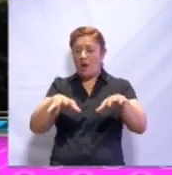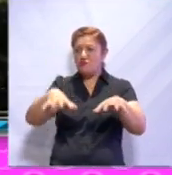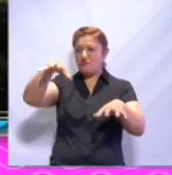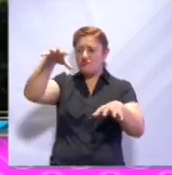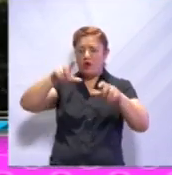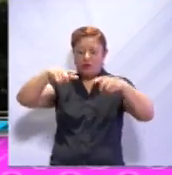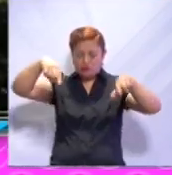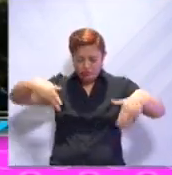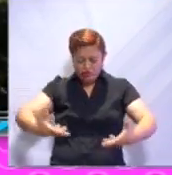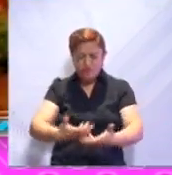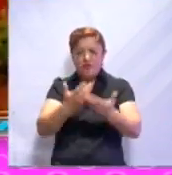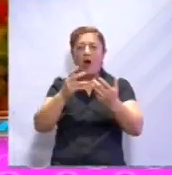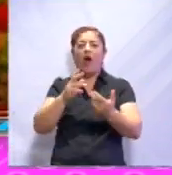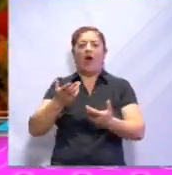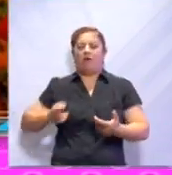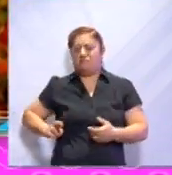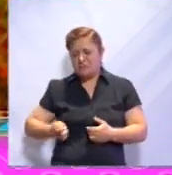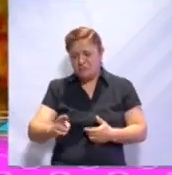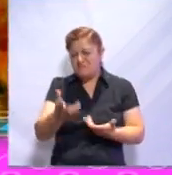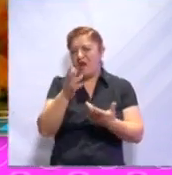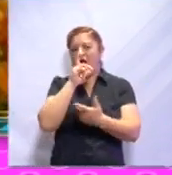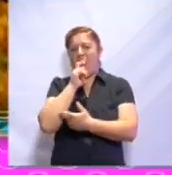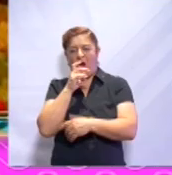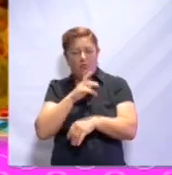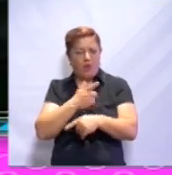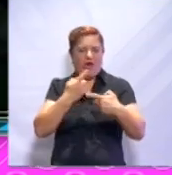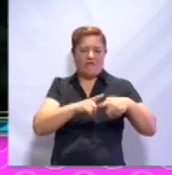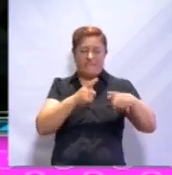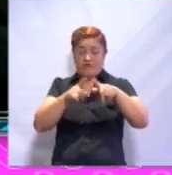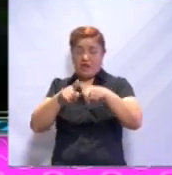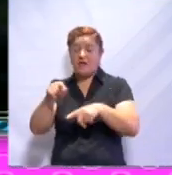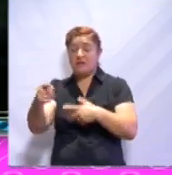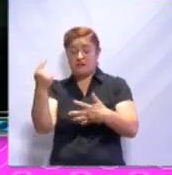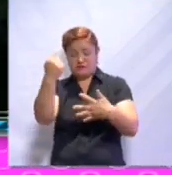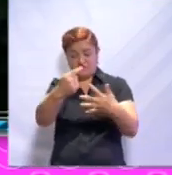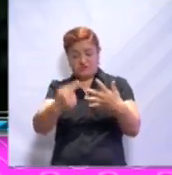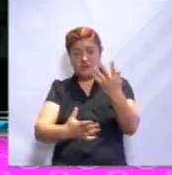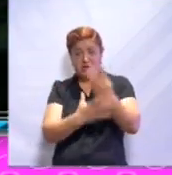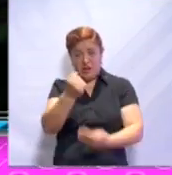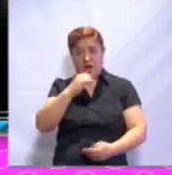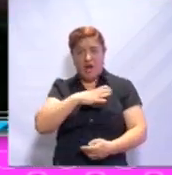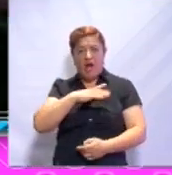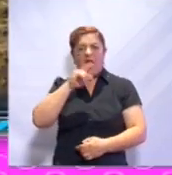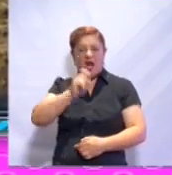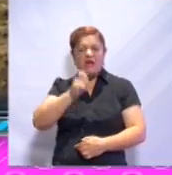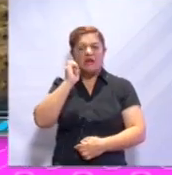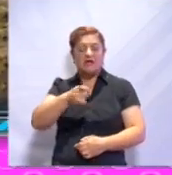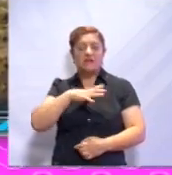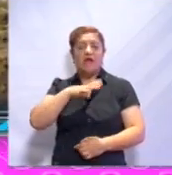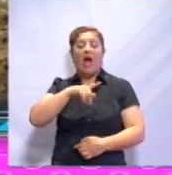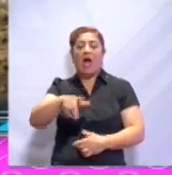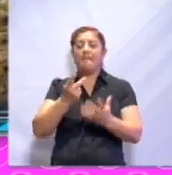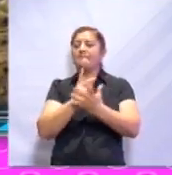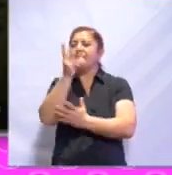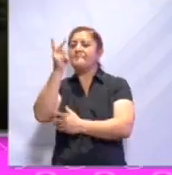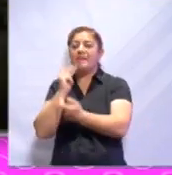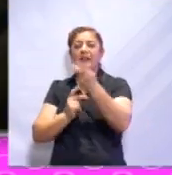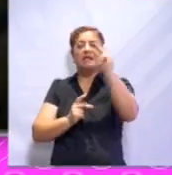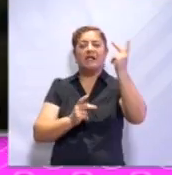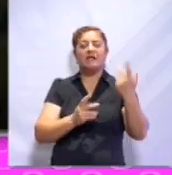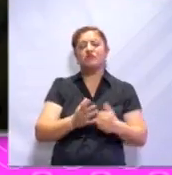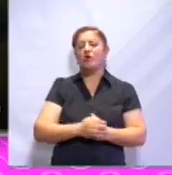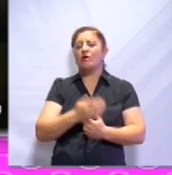suelo y cuerpos de agua. La interacción de estos componentes influye en la existencia de cierto tipo de vegetación y fauna.